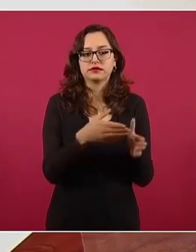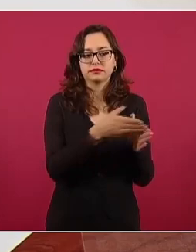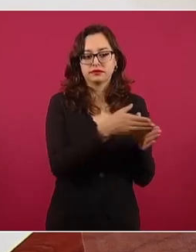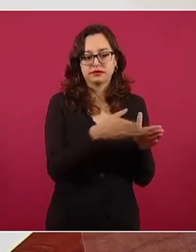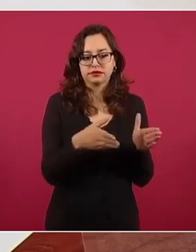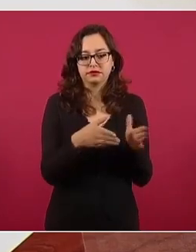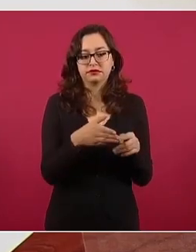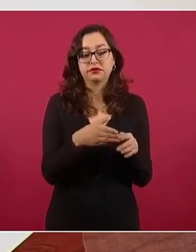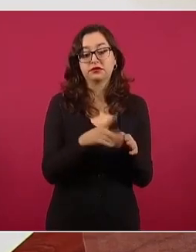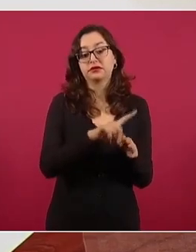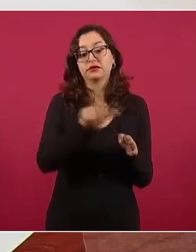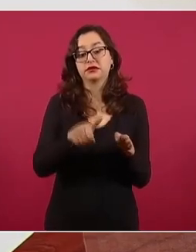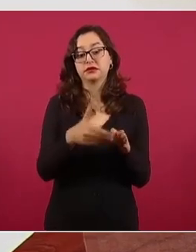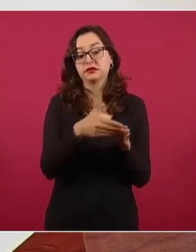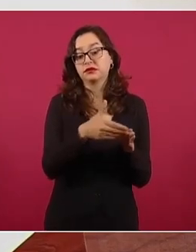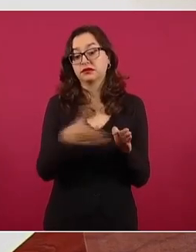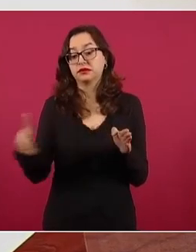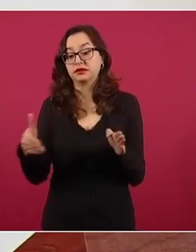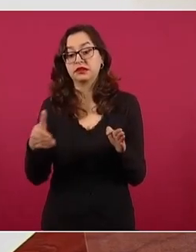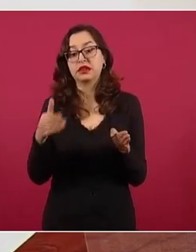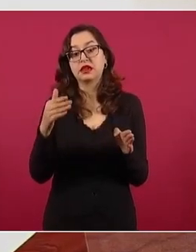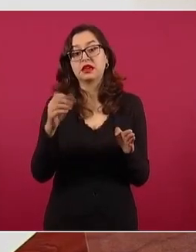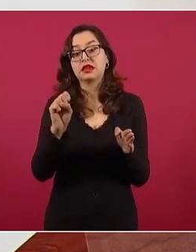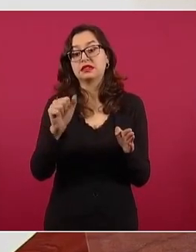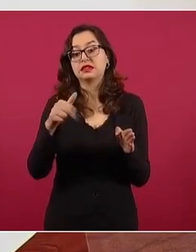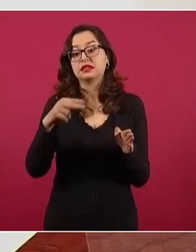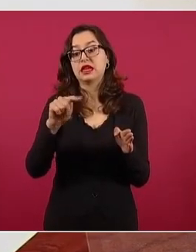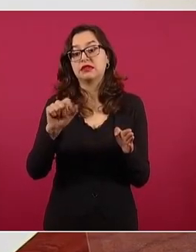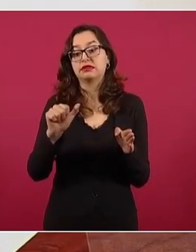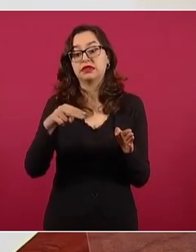Y luego Santana, once veces presidente.